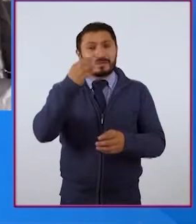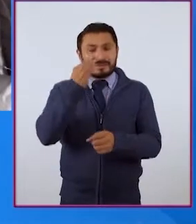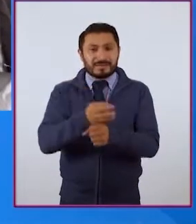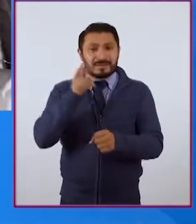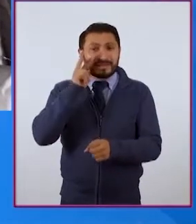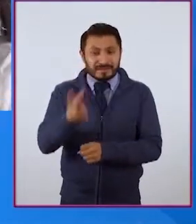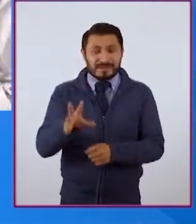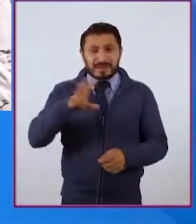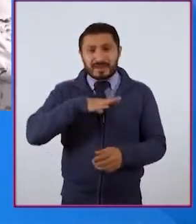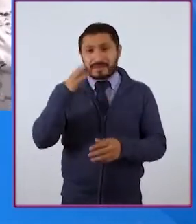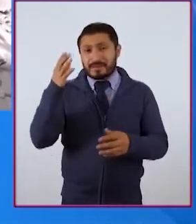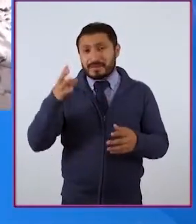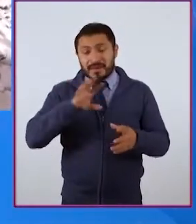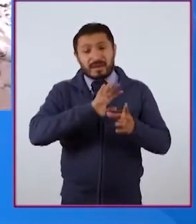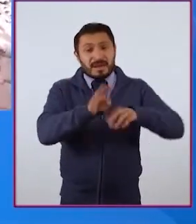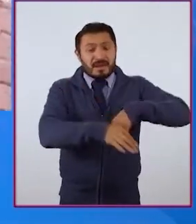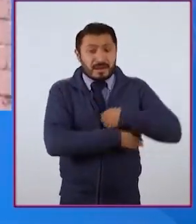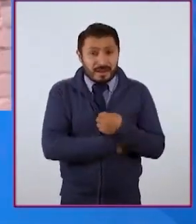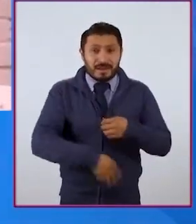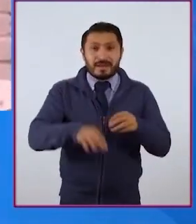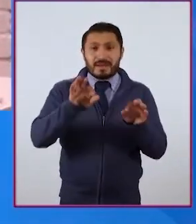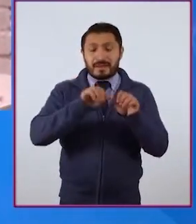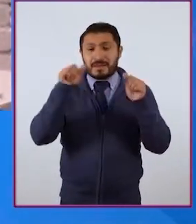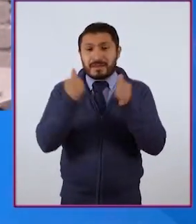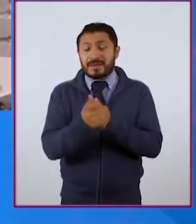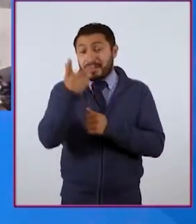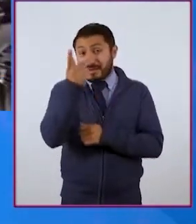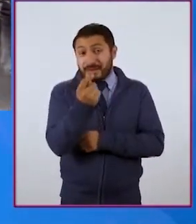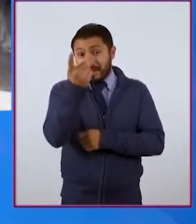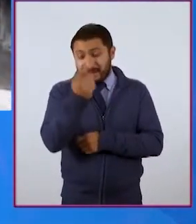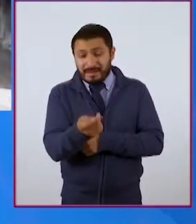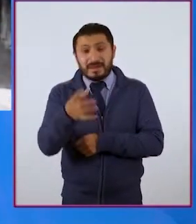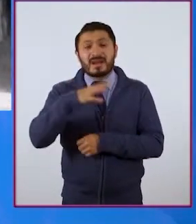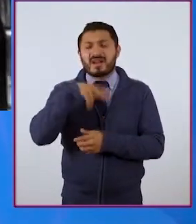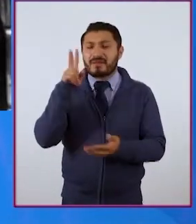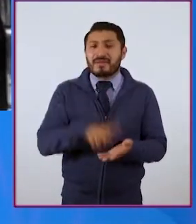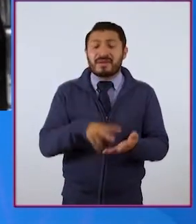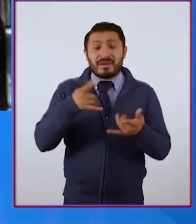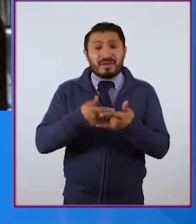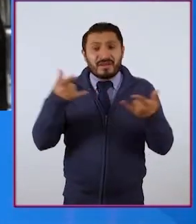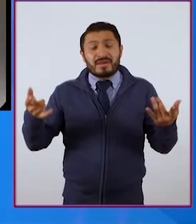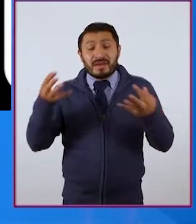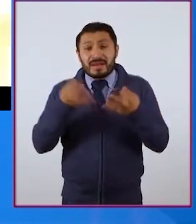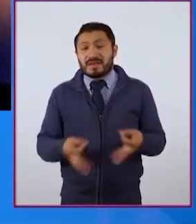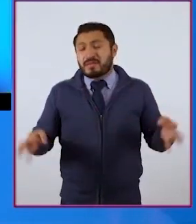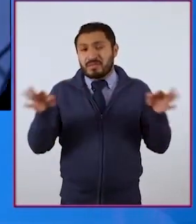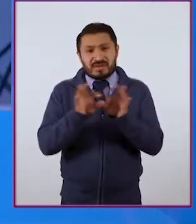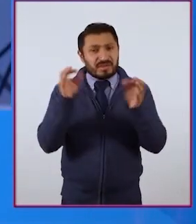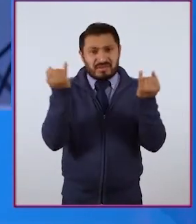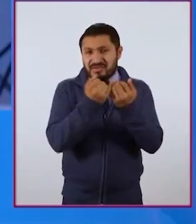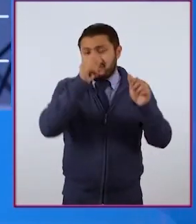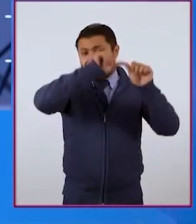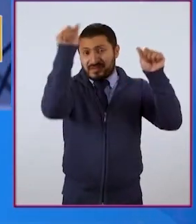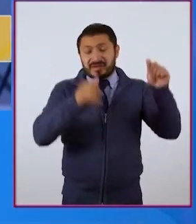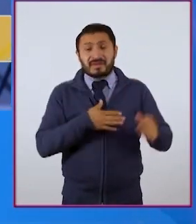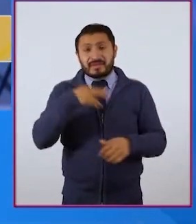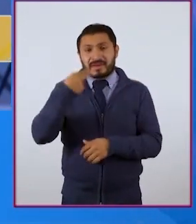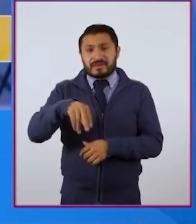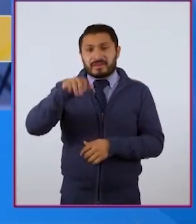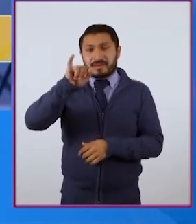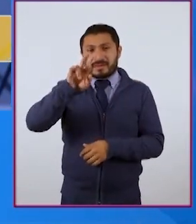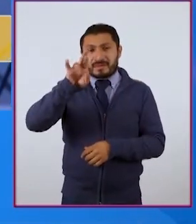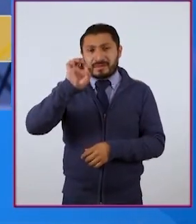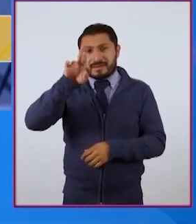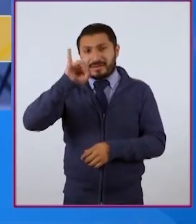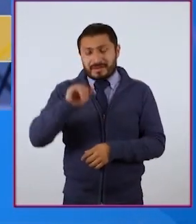pertenecen a la colección fotográfica de Fundación Televisa que tiene un gran valor histórico y artístico. Mi nombre es Ireri